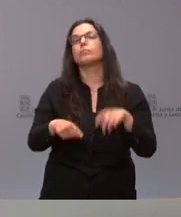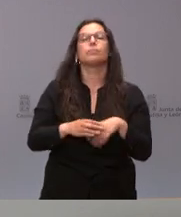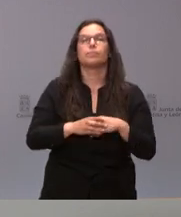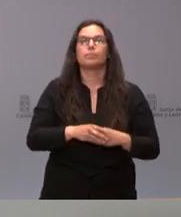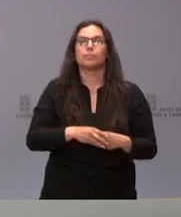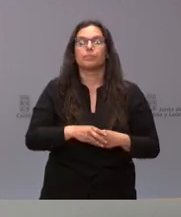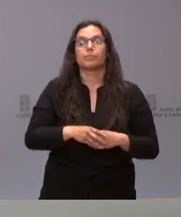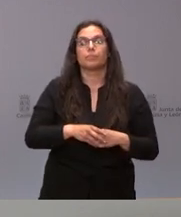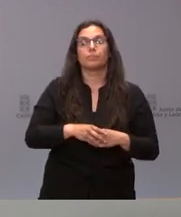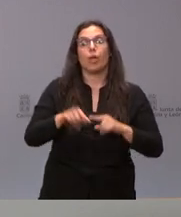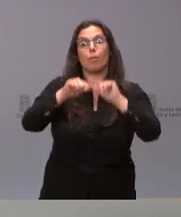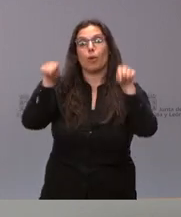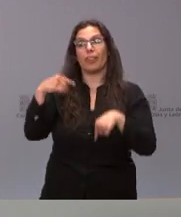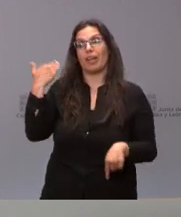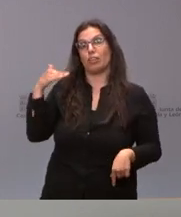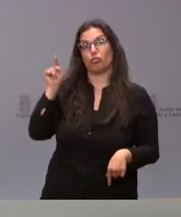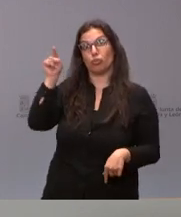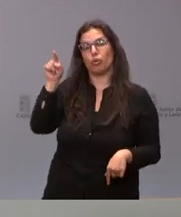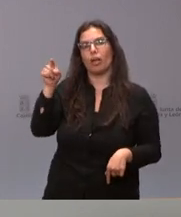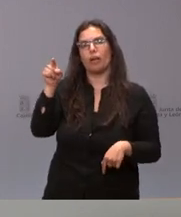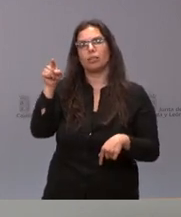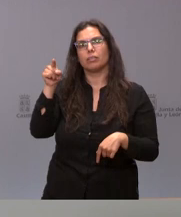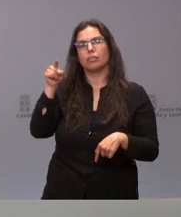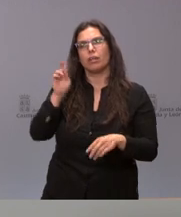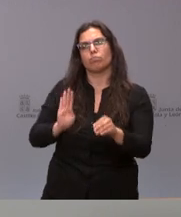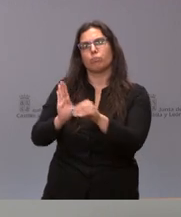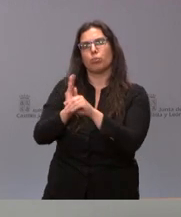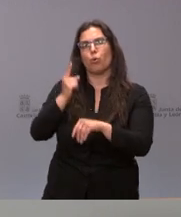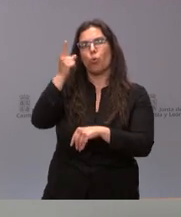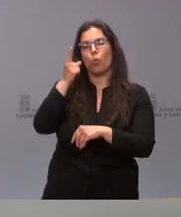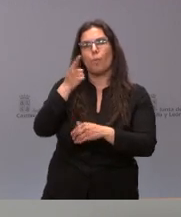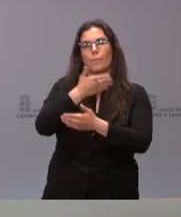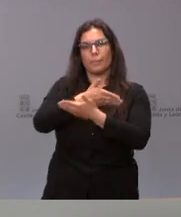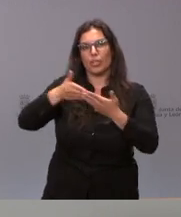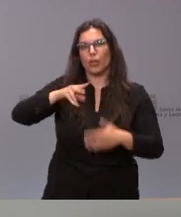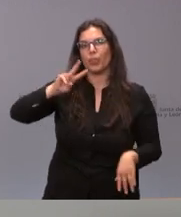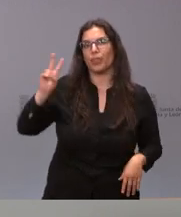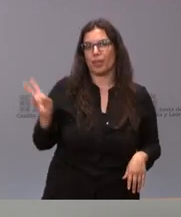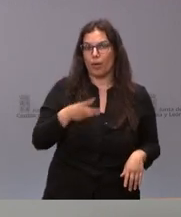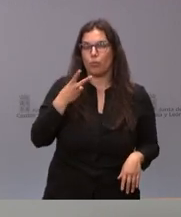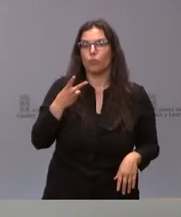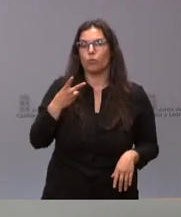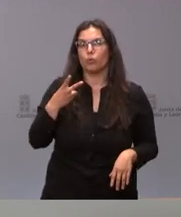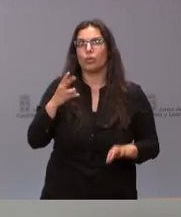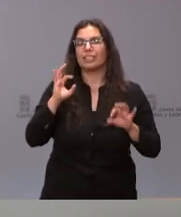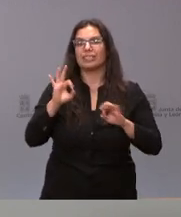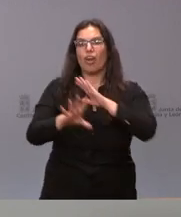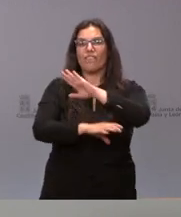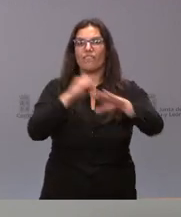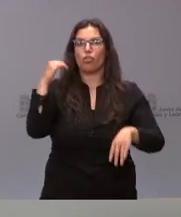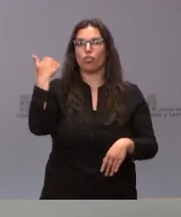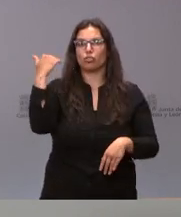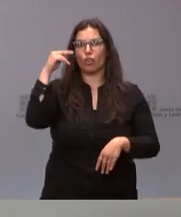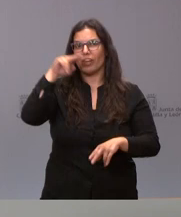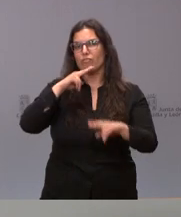este de la provincia de Soria, una aportación de un millón de euros al Fondo Soria Futuro.